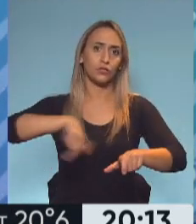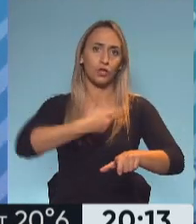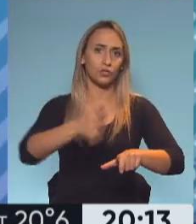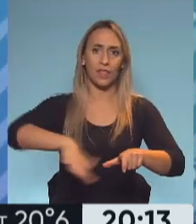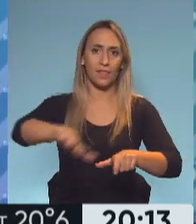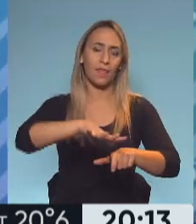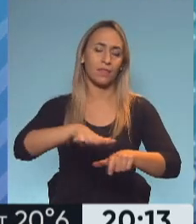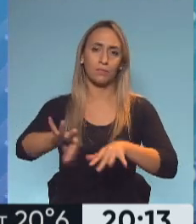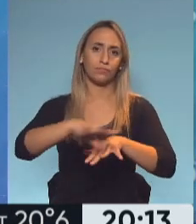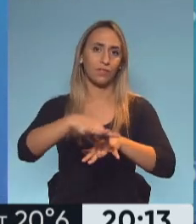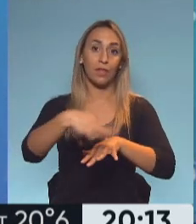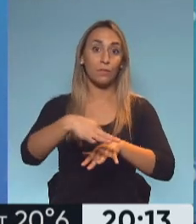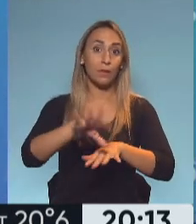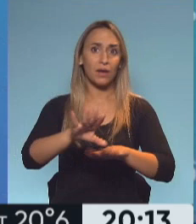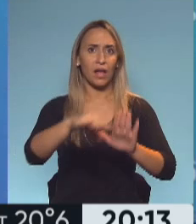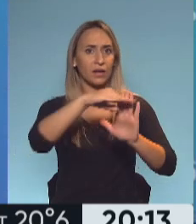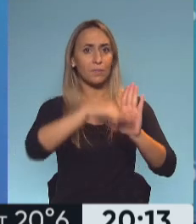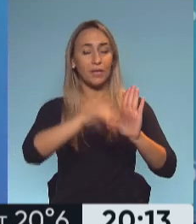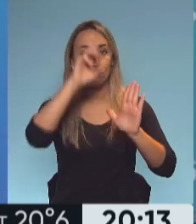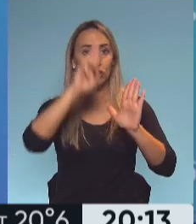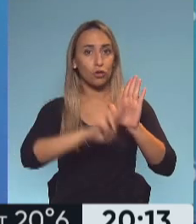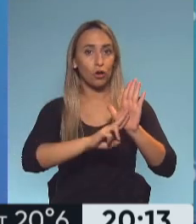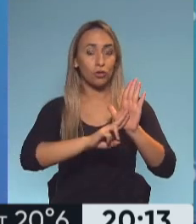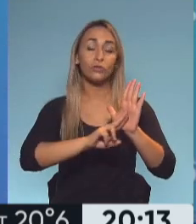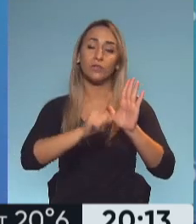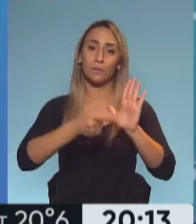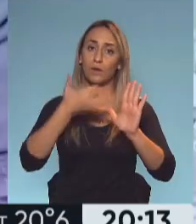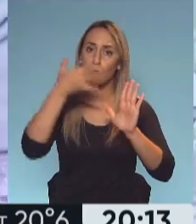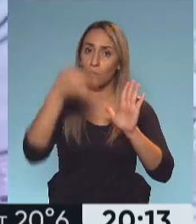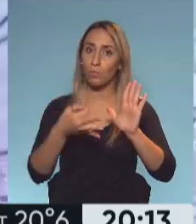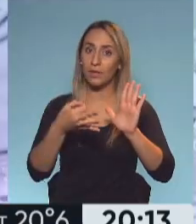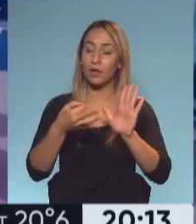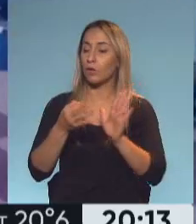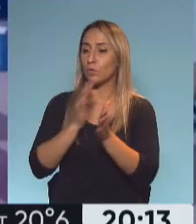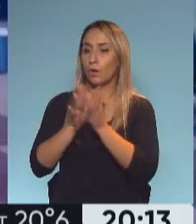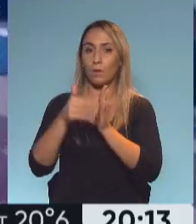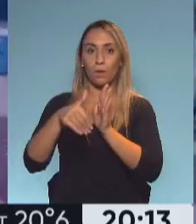los protocolos y para cumplir todo aquello que hoy se va a indicar.